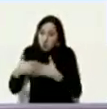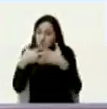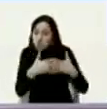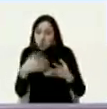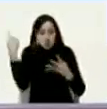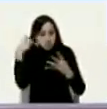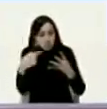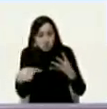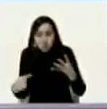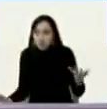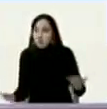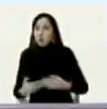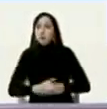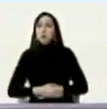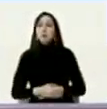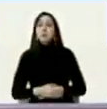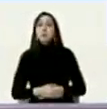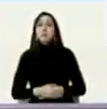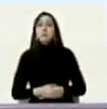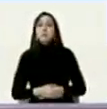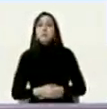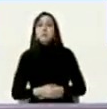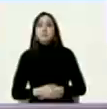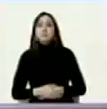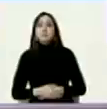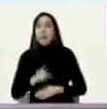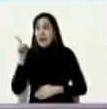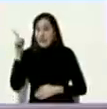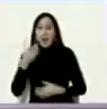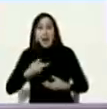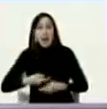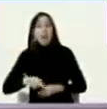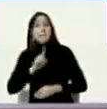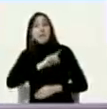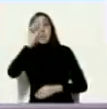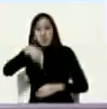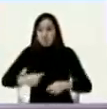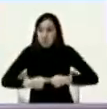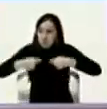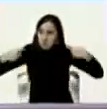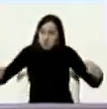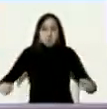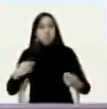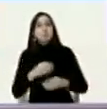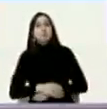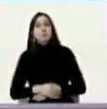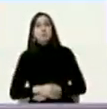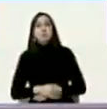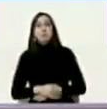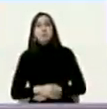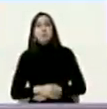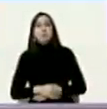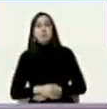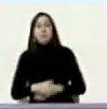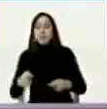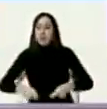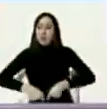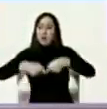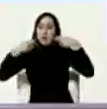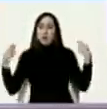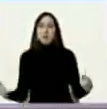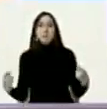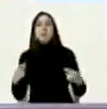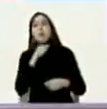el país el mundo de Madrid en la basura de la revista paramilitar